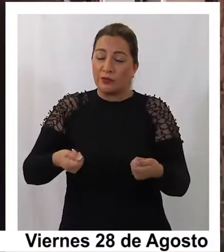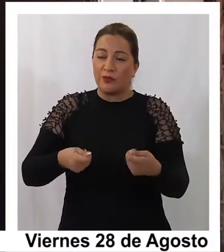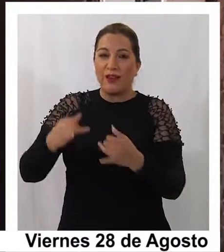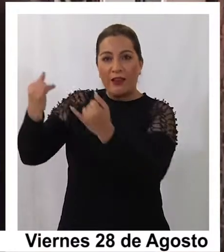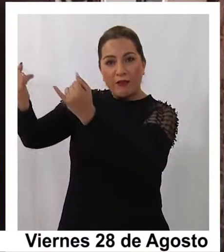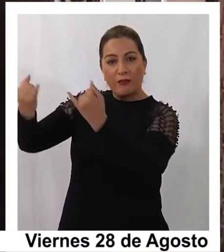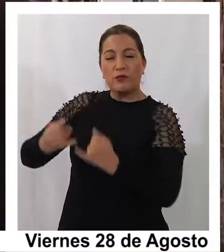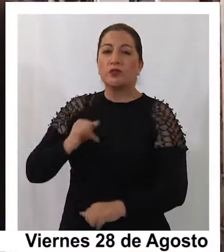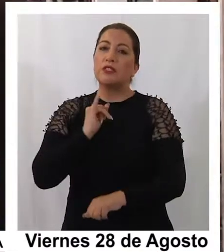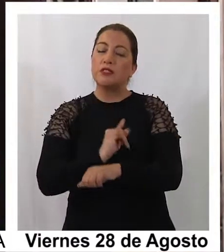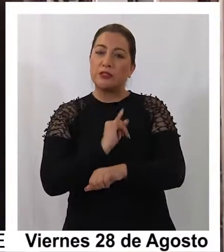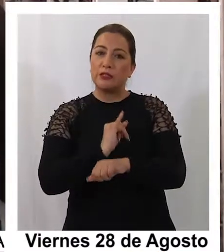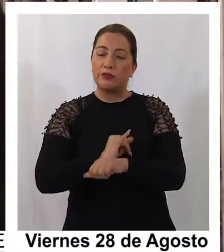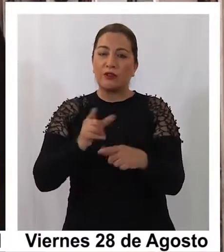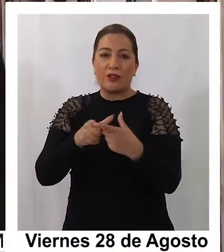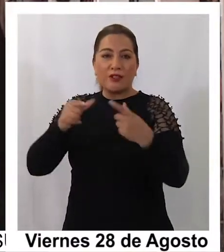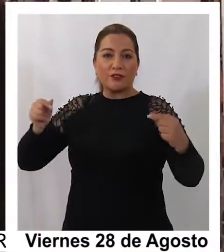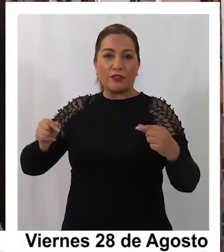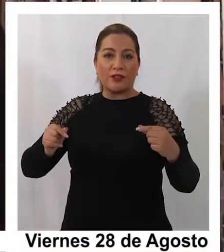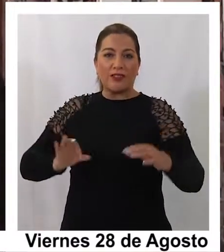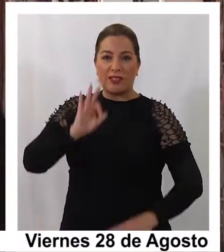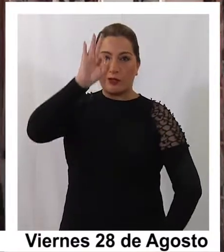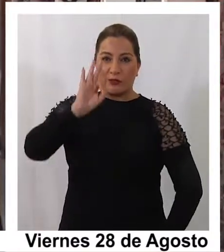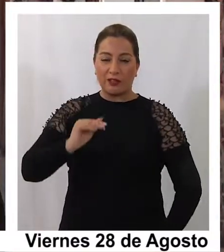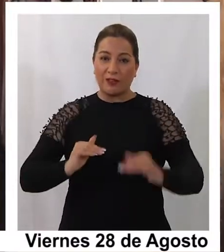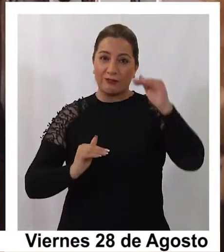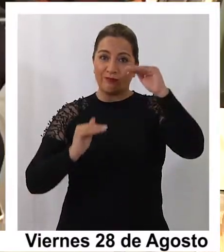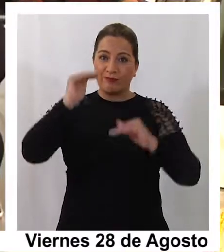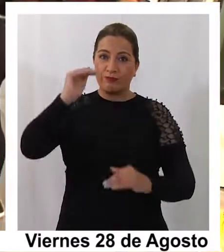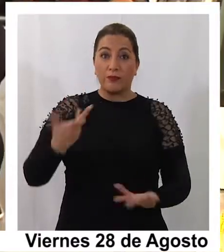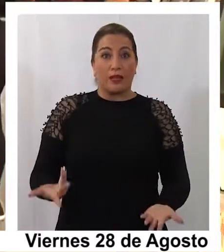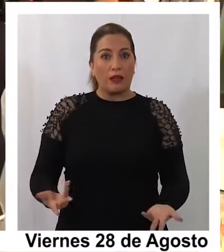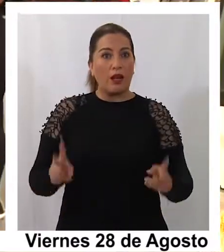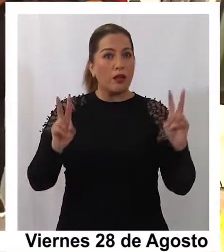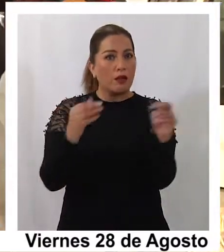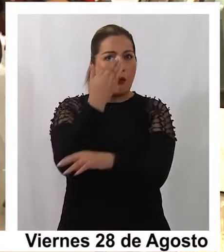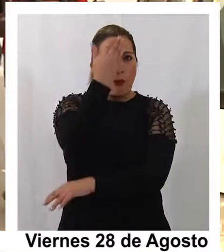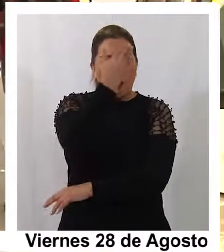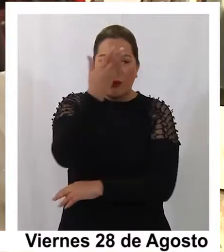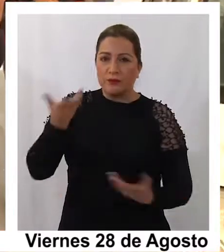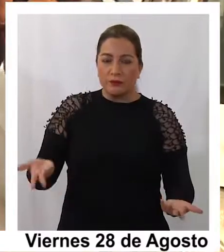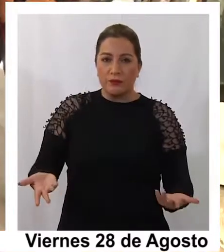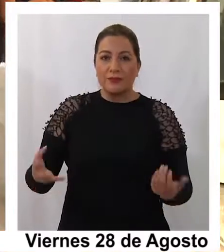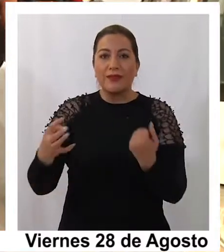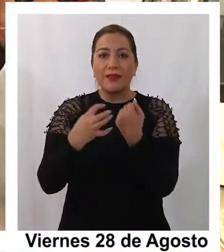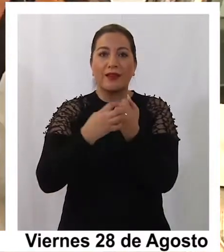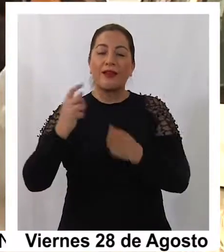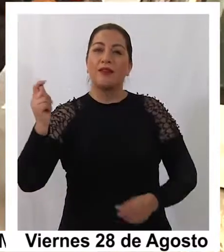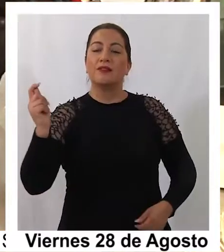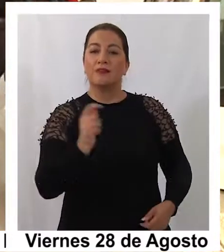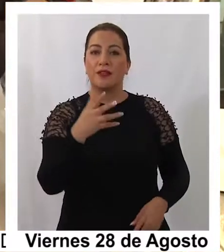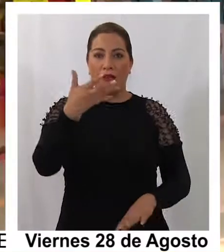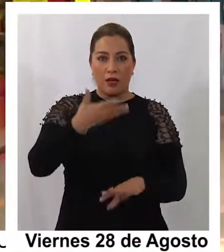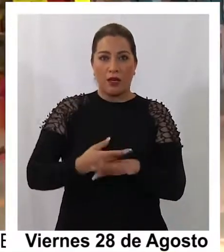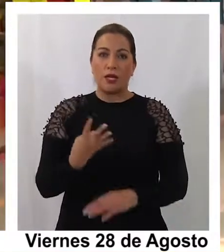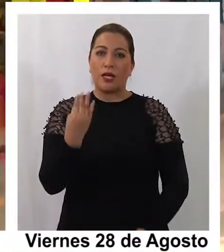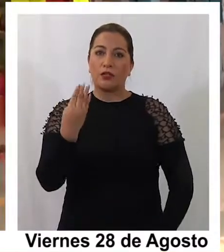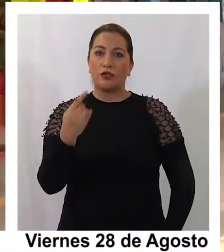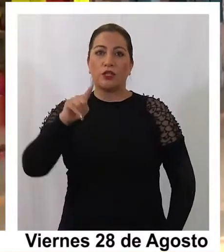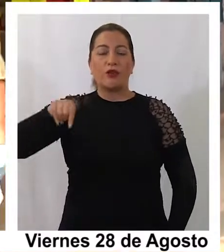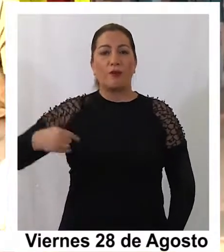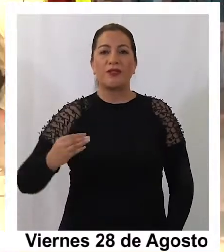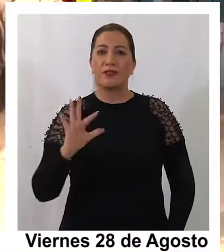informó el Instituto Nacional de Estadísticas. Pero lo más preocupante es que la región de Tarapacá registró un 14